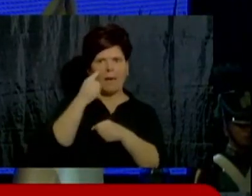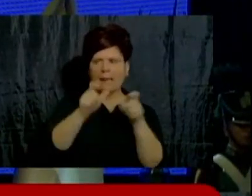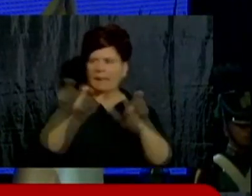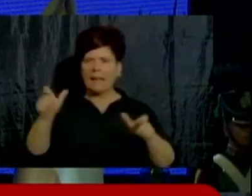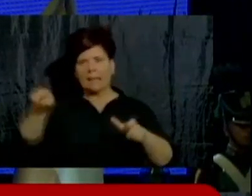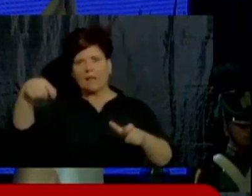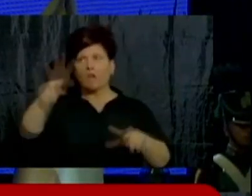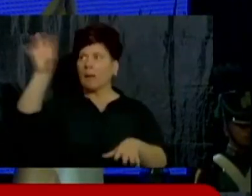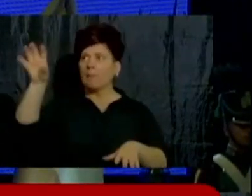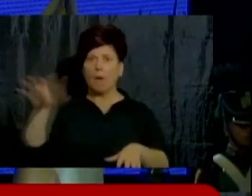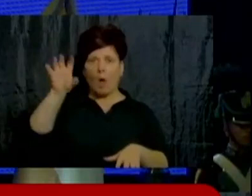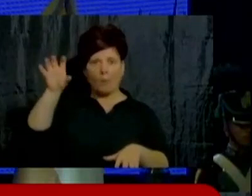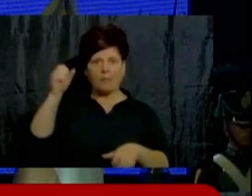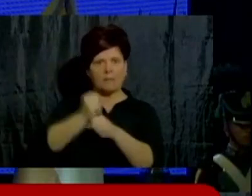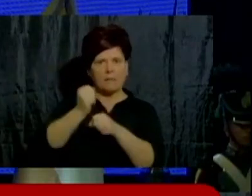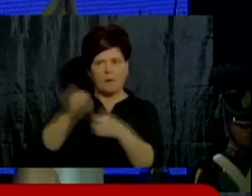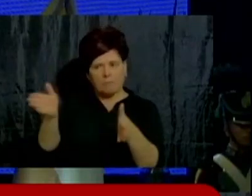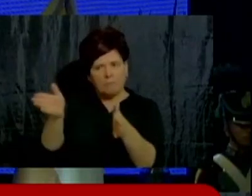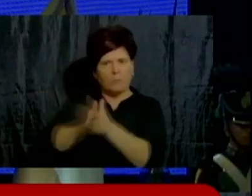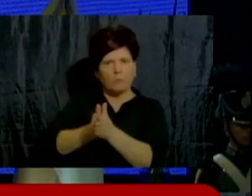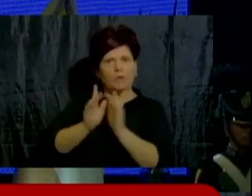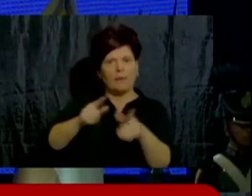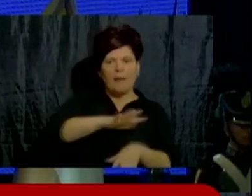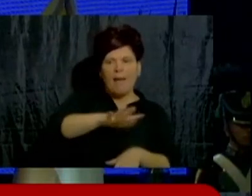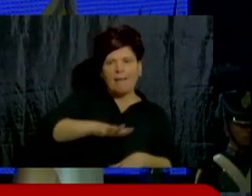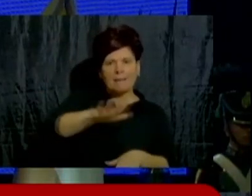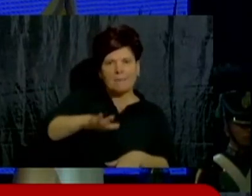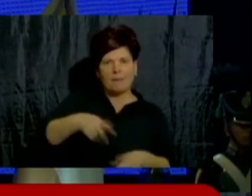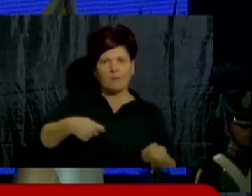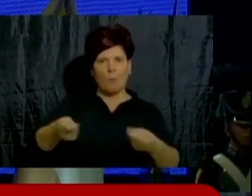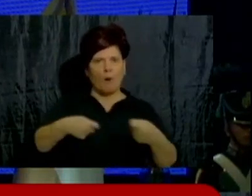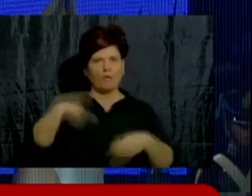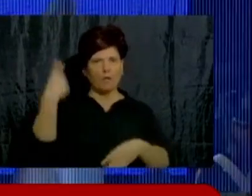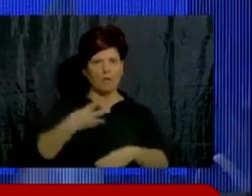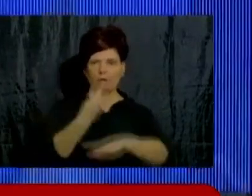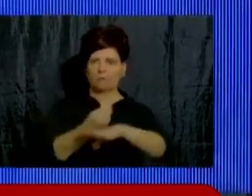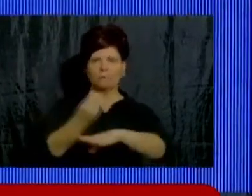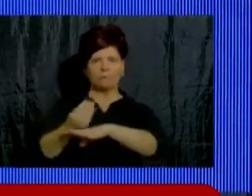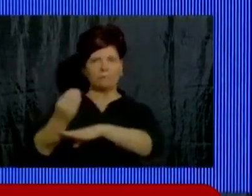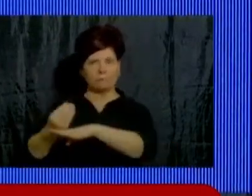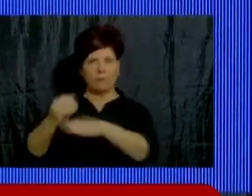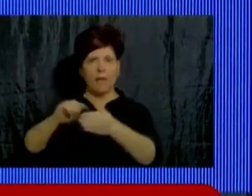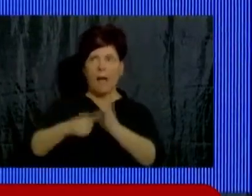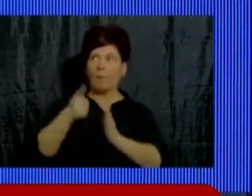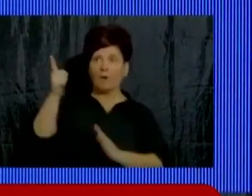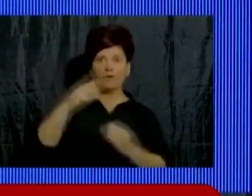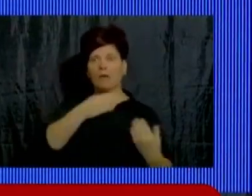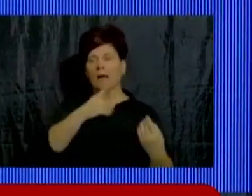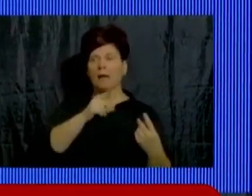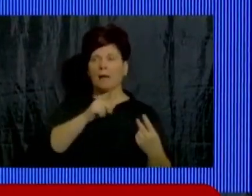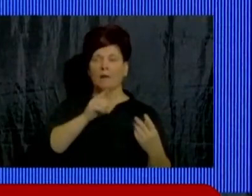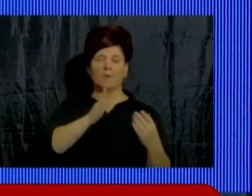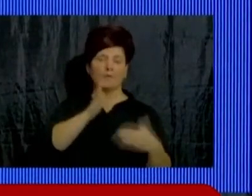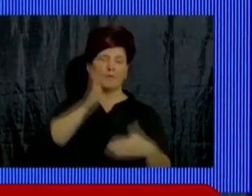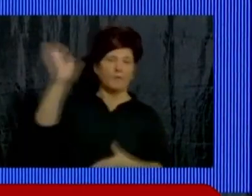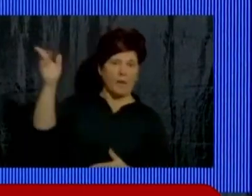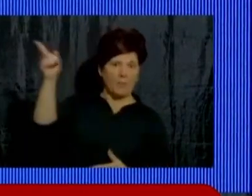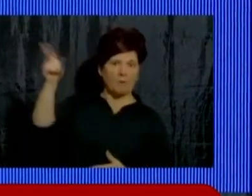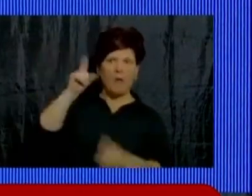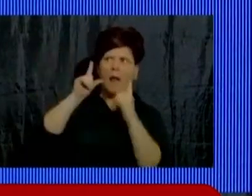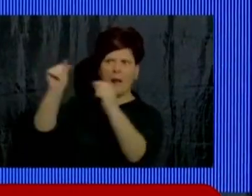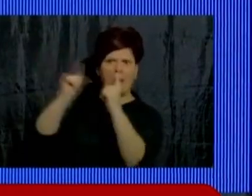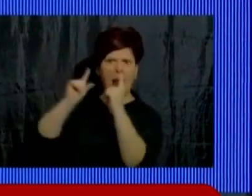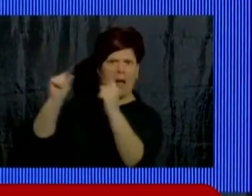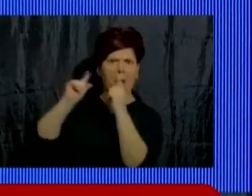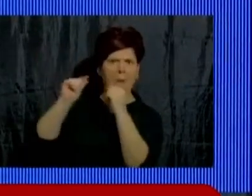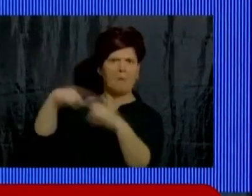provincias y de todos los espacios políticos que representamos. Fuimos a Buenos Aires y reclamamos lo que nos corresponde. No voy a